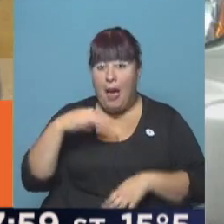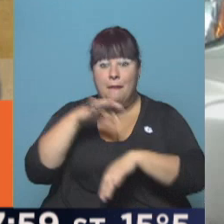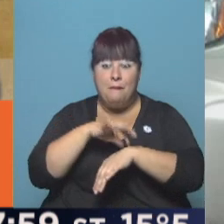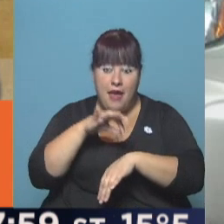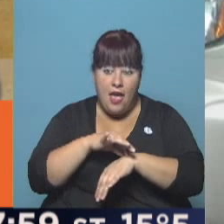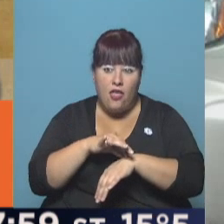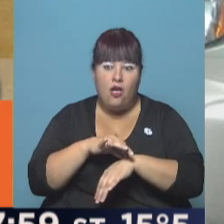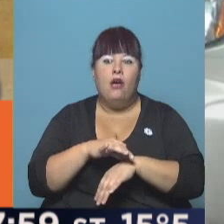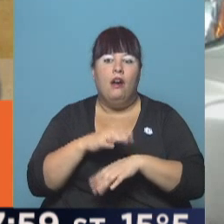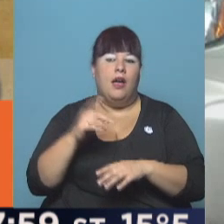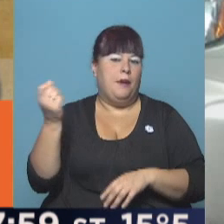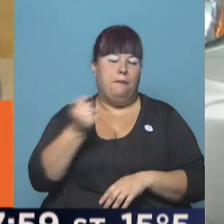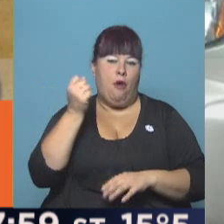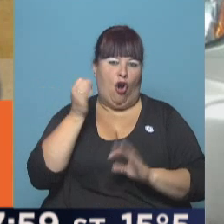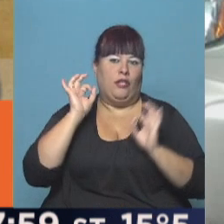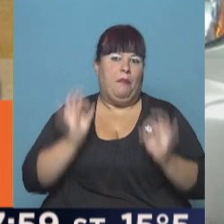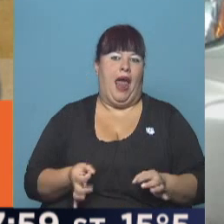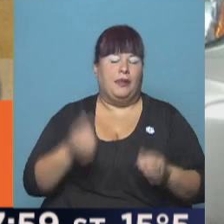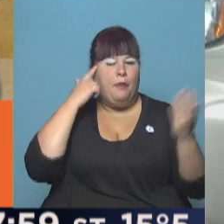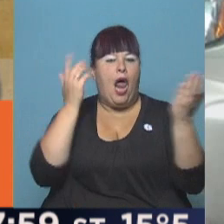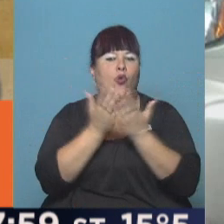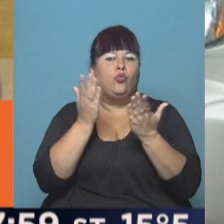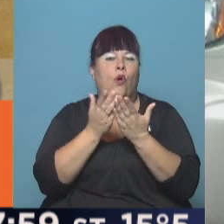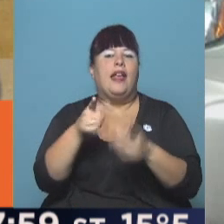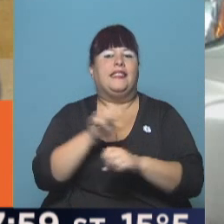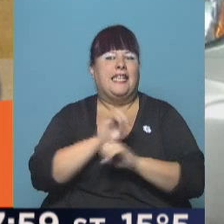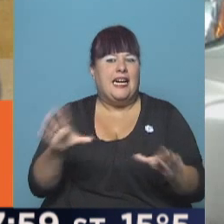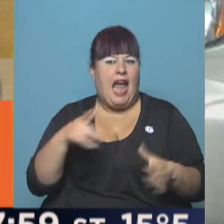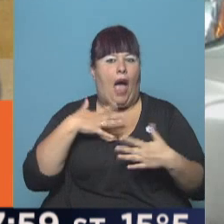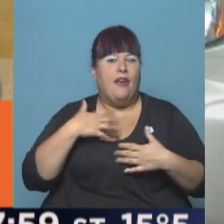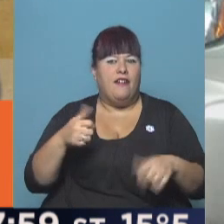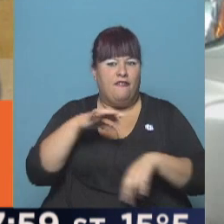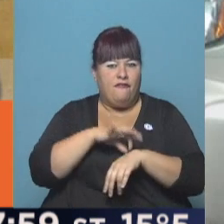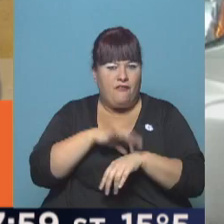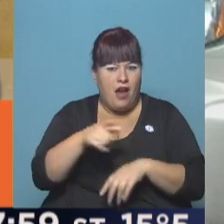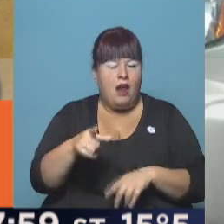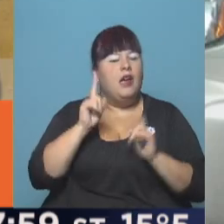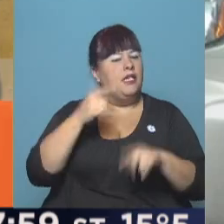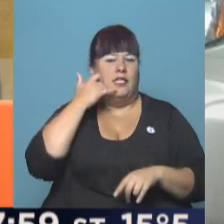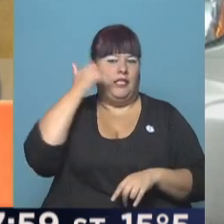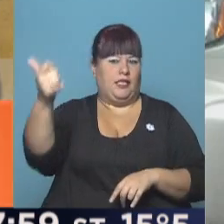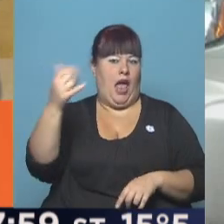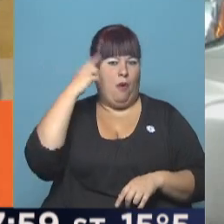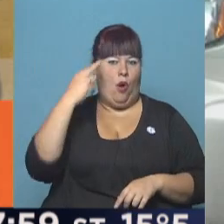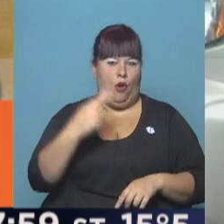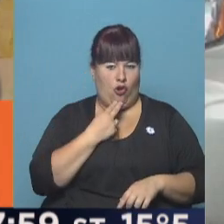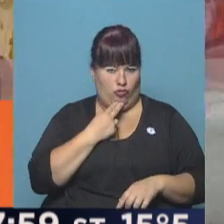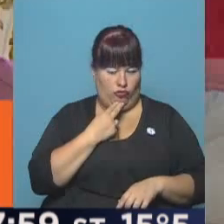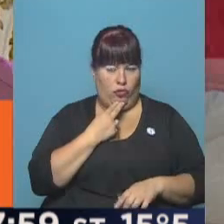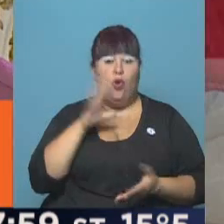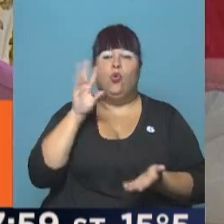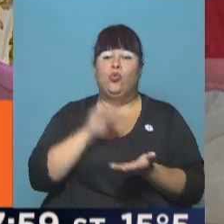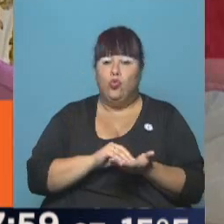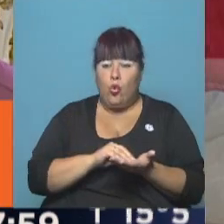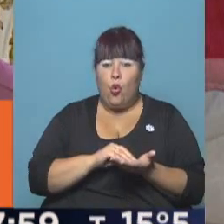médicos fue decisivo para evaluar la gravedad del cuadro y decidir llamar al 911. Dan un